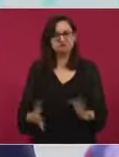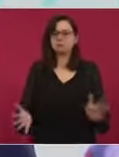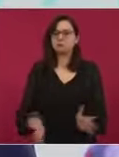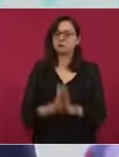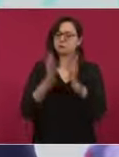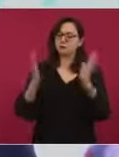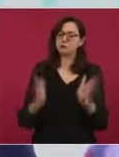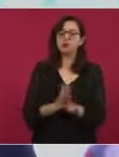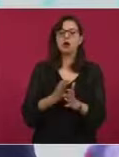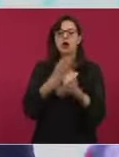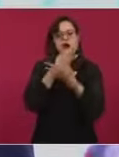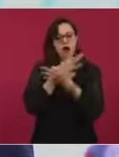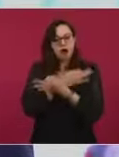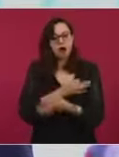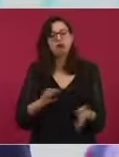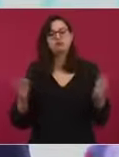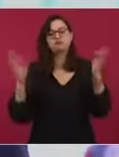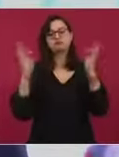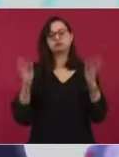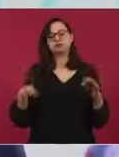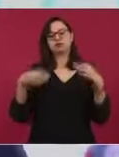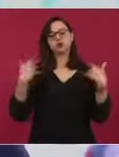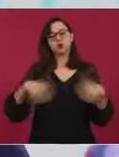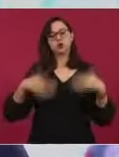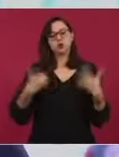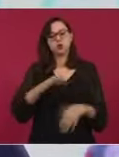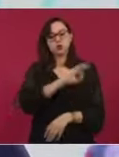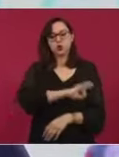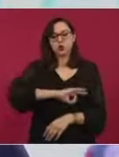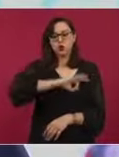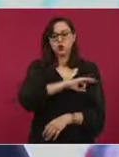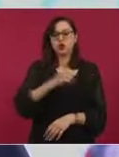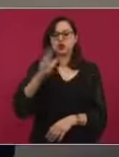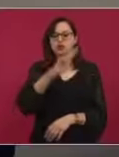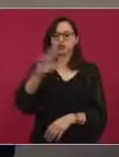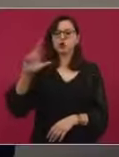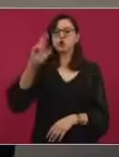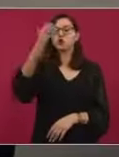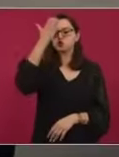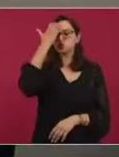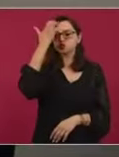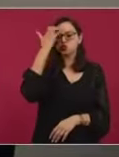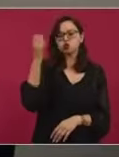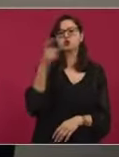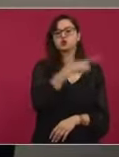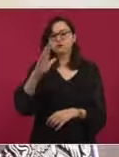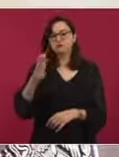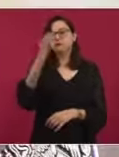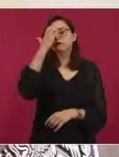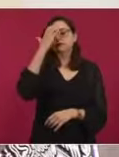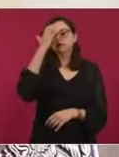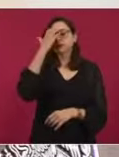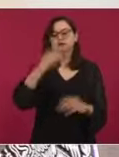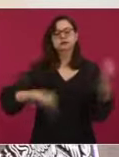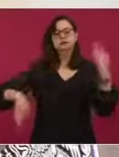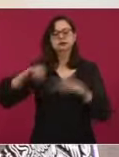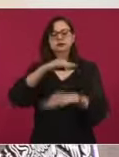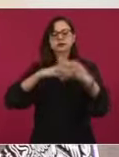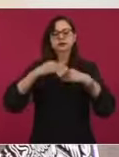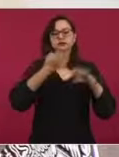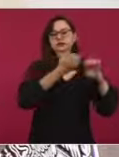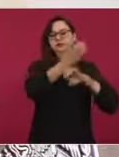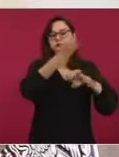envío una gran felicitación, un reconocimiento por el esfuerzo que han hecho. Sabemos que han sido todos los estados,